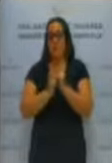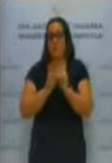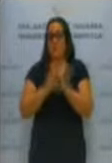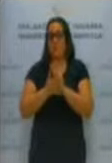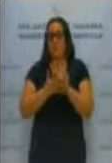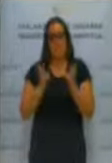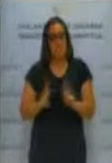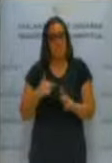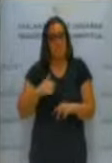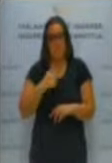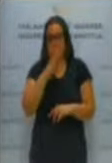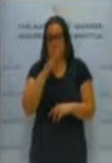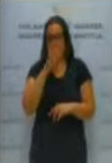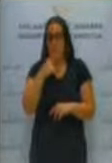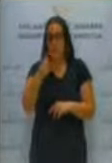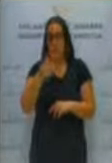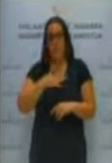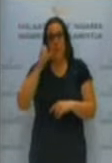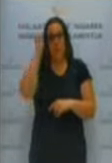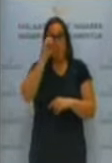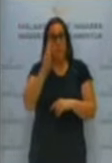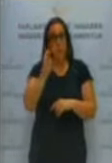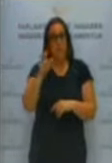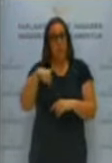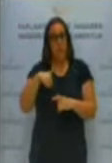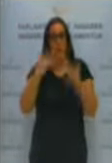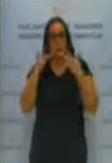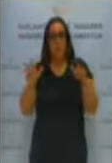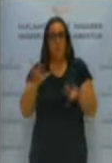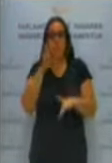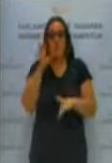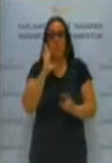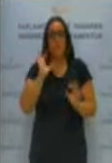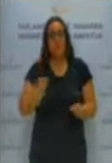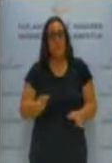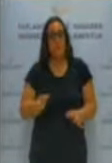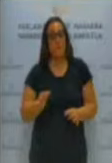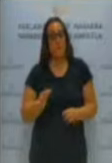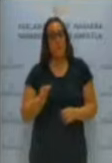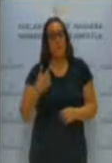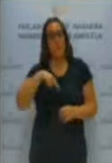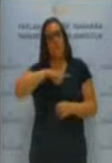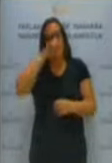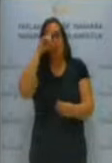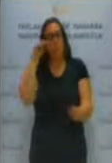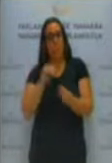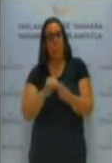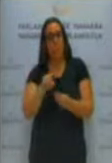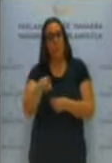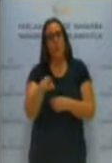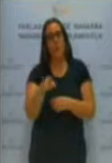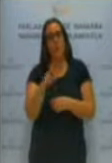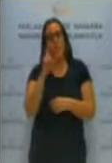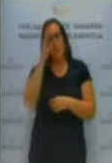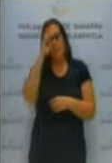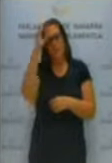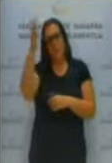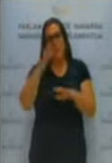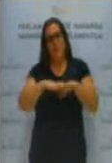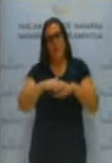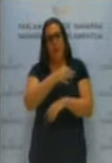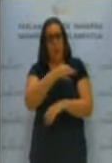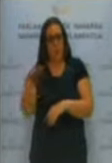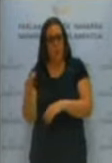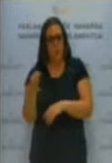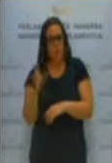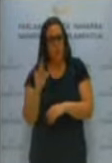La posición del Grupo Parlamentario de UPN va a ser la abstención, porque efectivamente estamos de acuerdo en la idea de la optimización, pero por